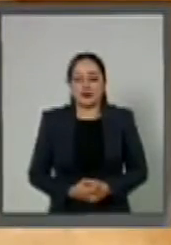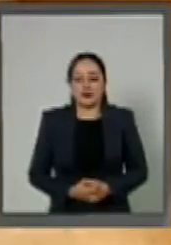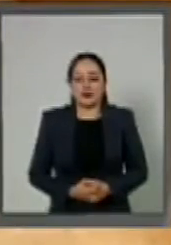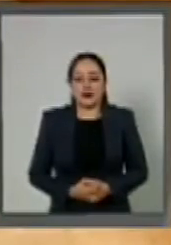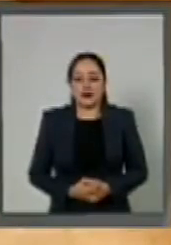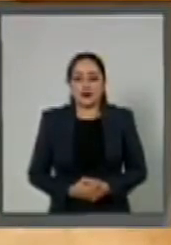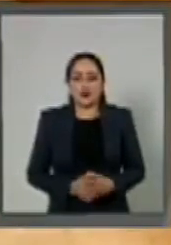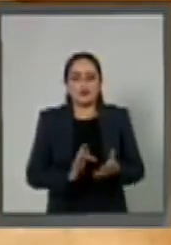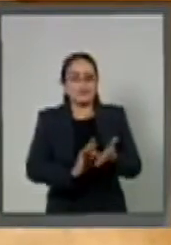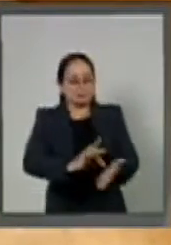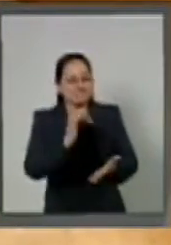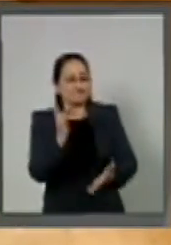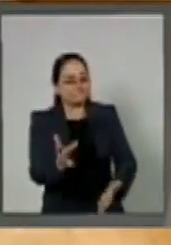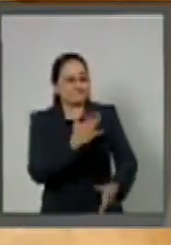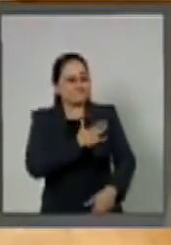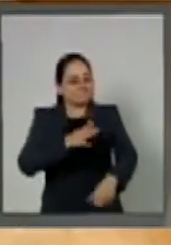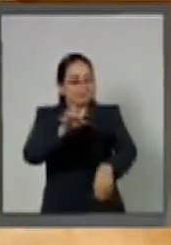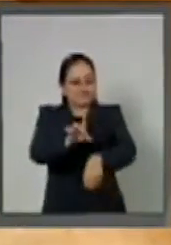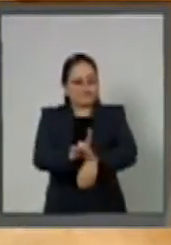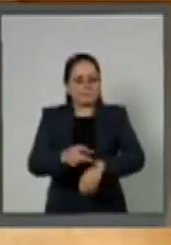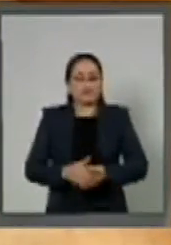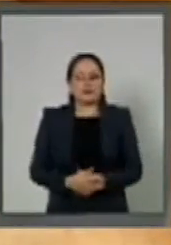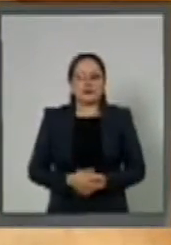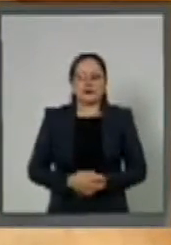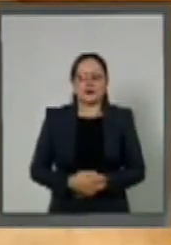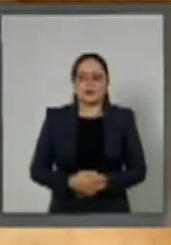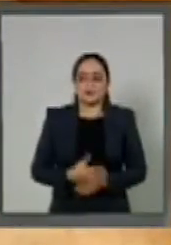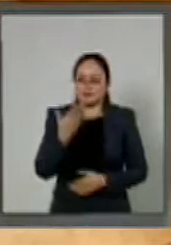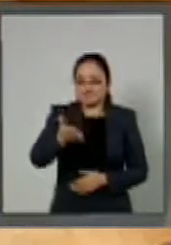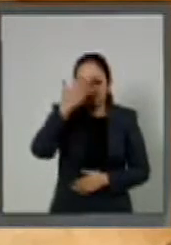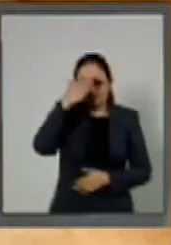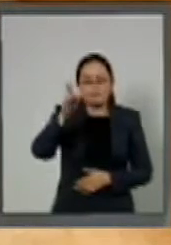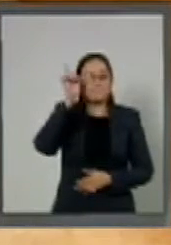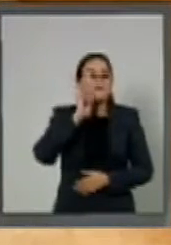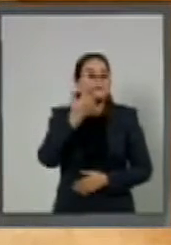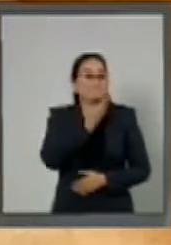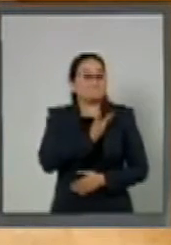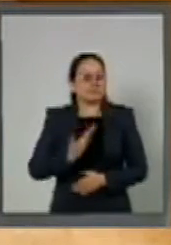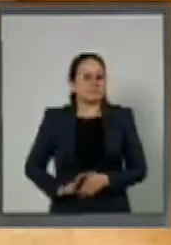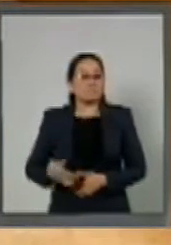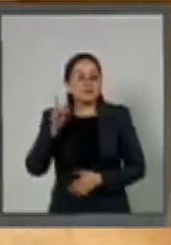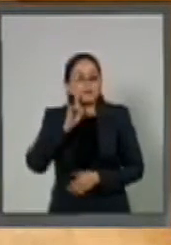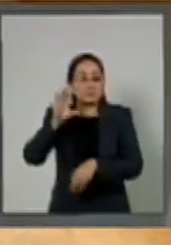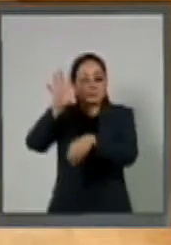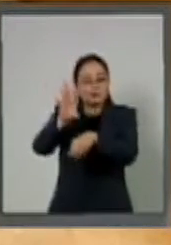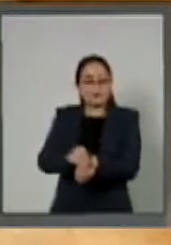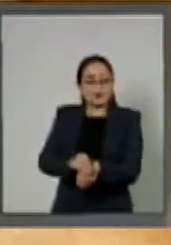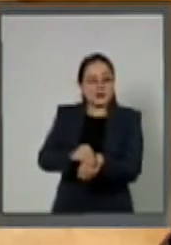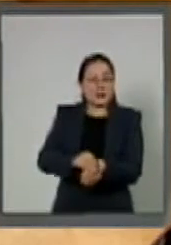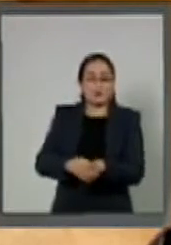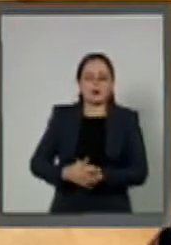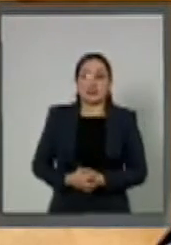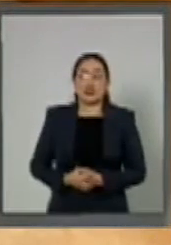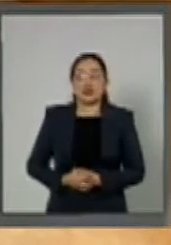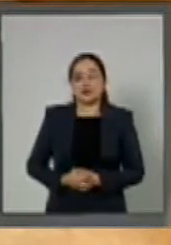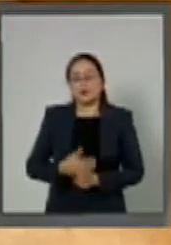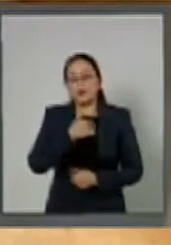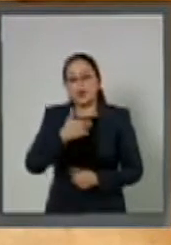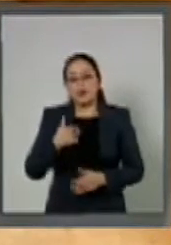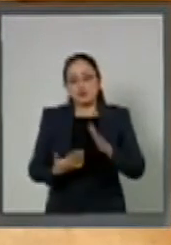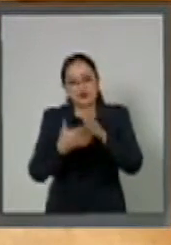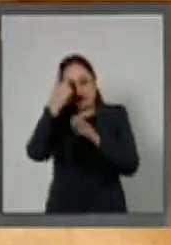Muchas gracias, muy buen día. Señora presidenta, con su permiso, señores integrantes de la mesa directiva.